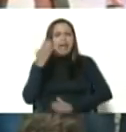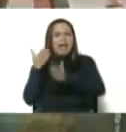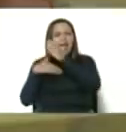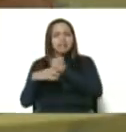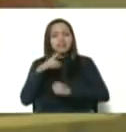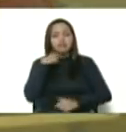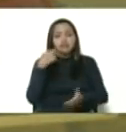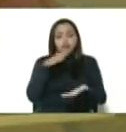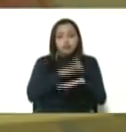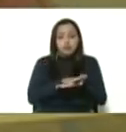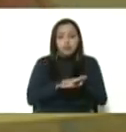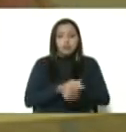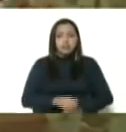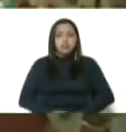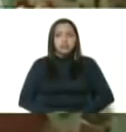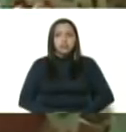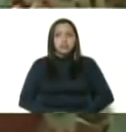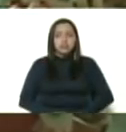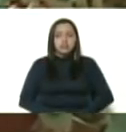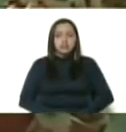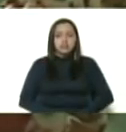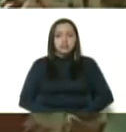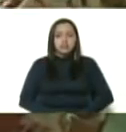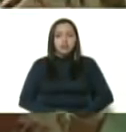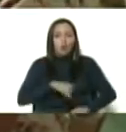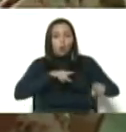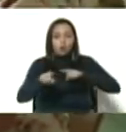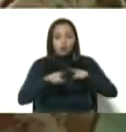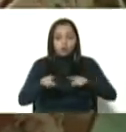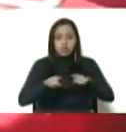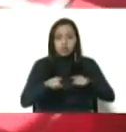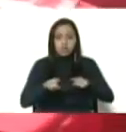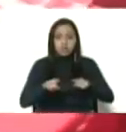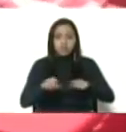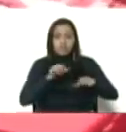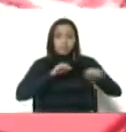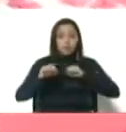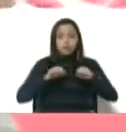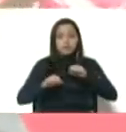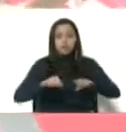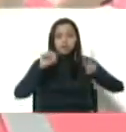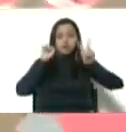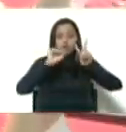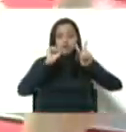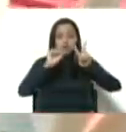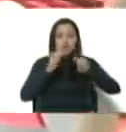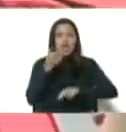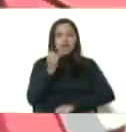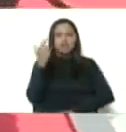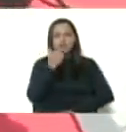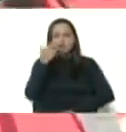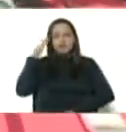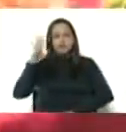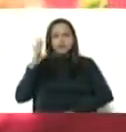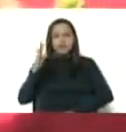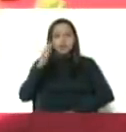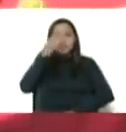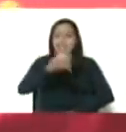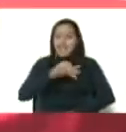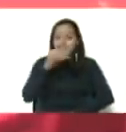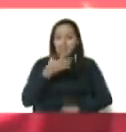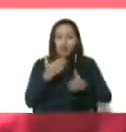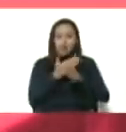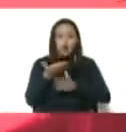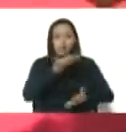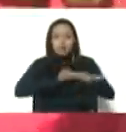falleció. Coordinación de la misión de Somos Venezuela. Que hay un compromiso. No me he estado toda la tarde acá compartiendo